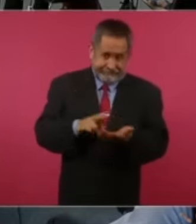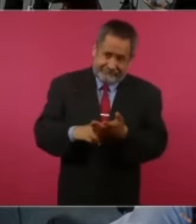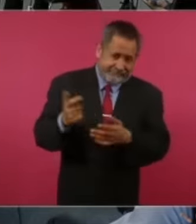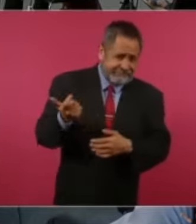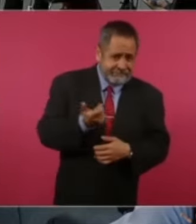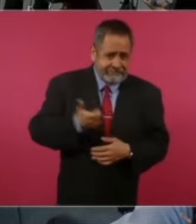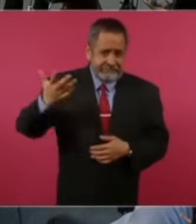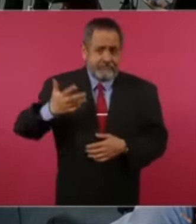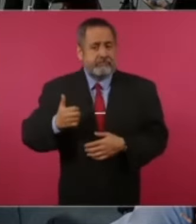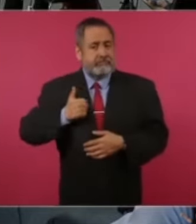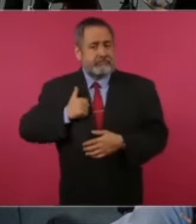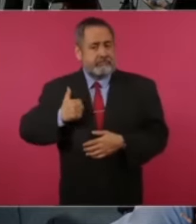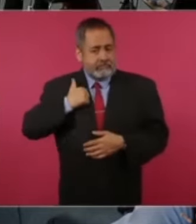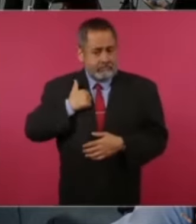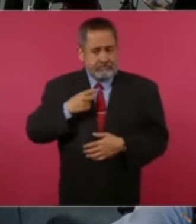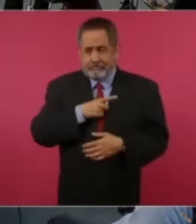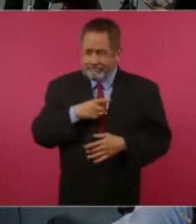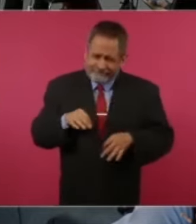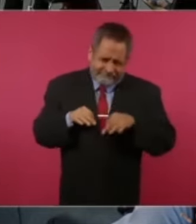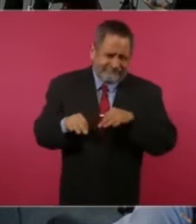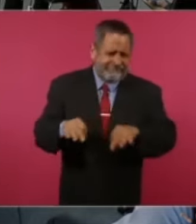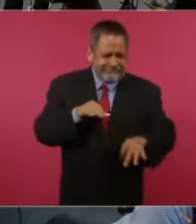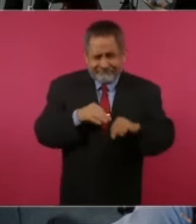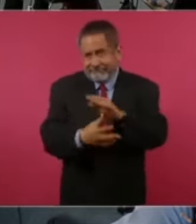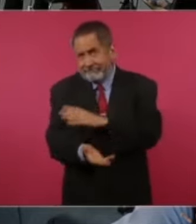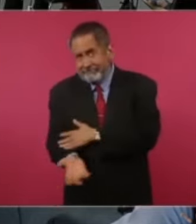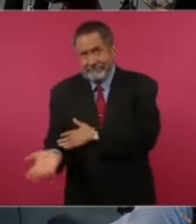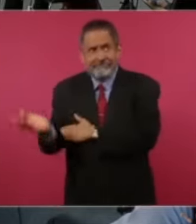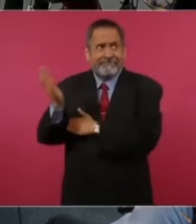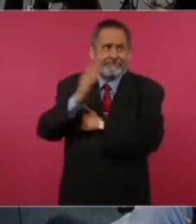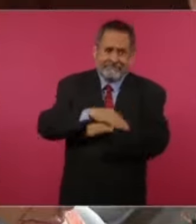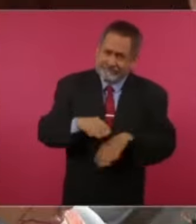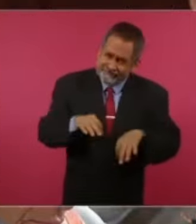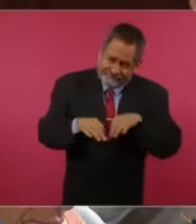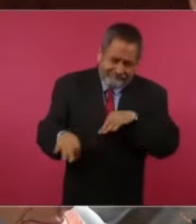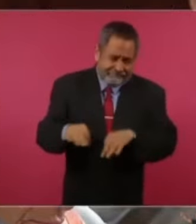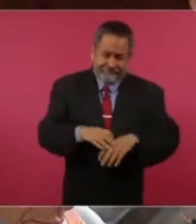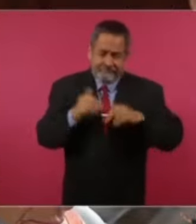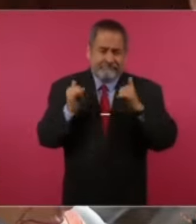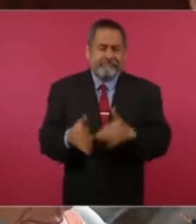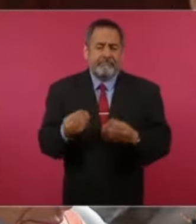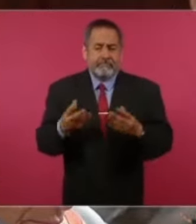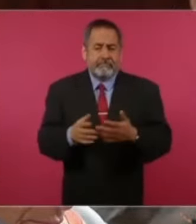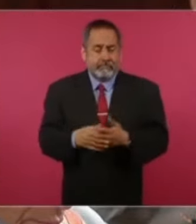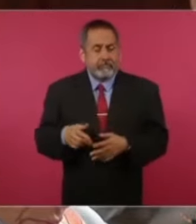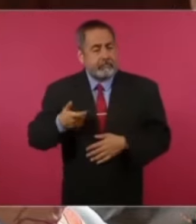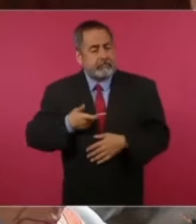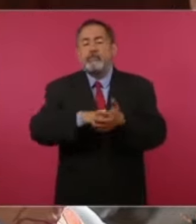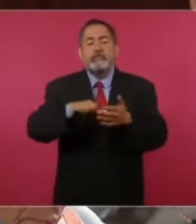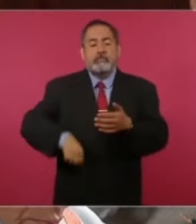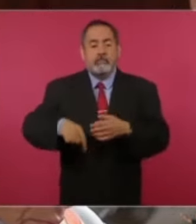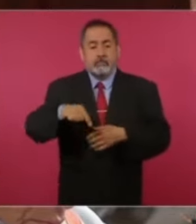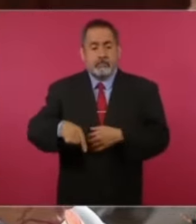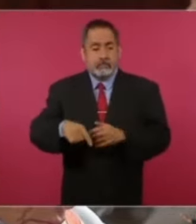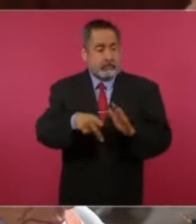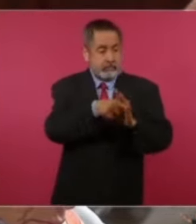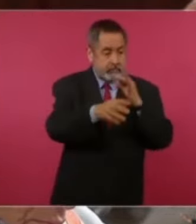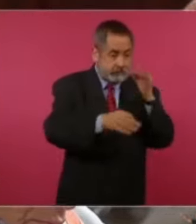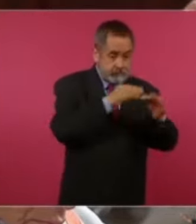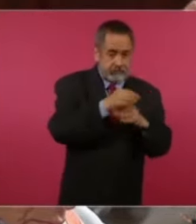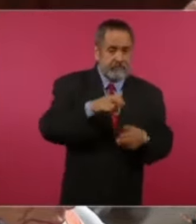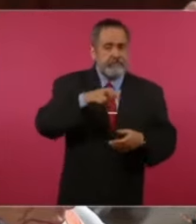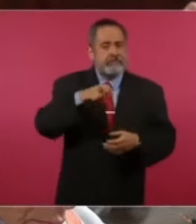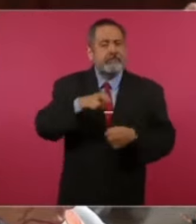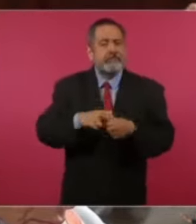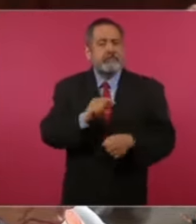falta de trabajo, por inestabilidad económica, por problemas internos, etcétera, etcétera. Y al parecer este es el caso de la señora